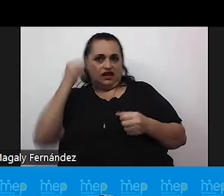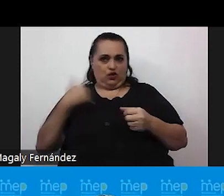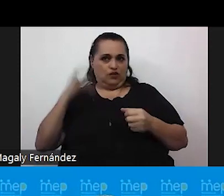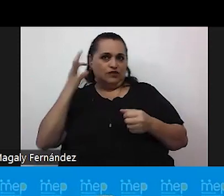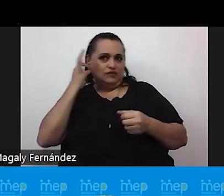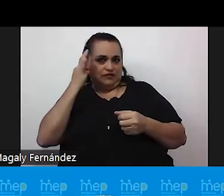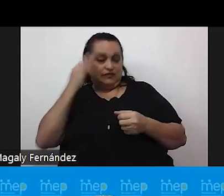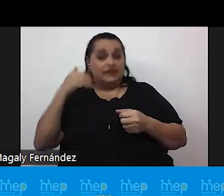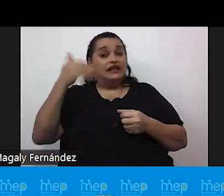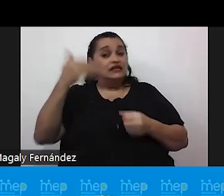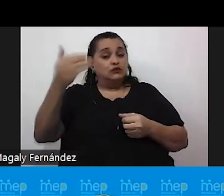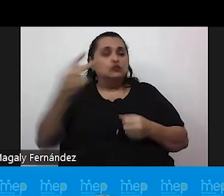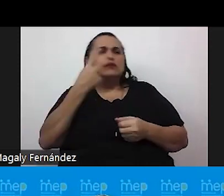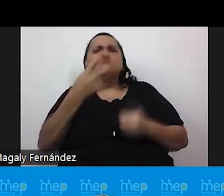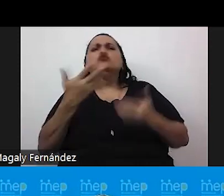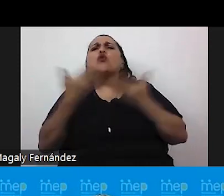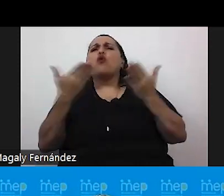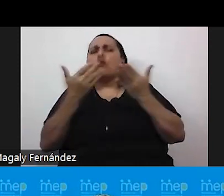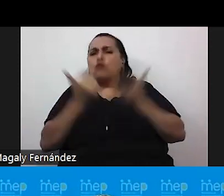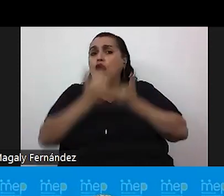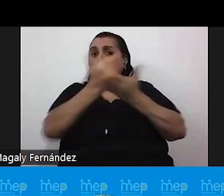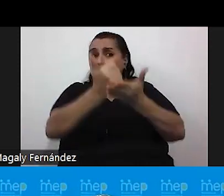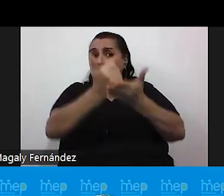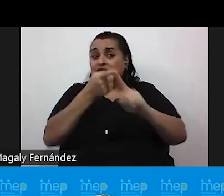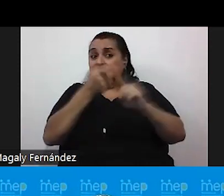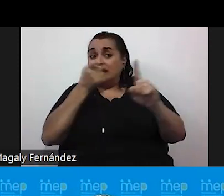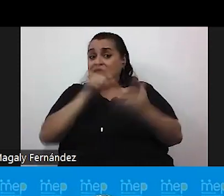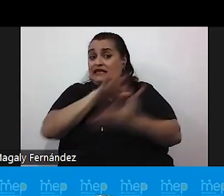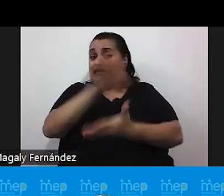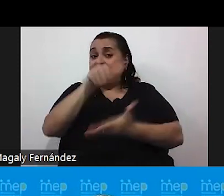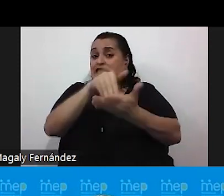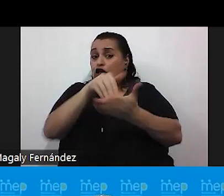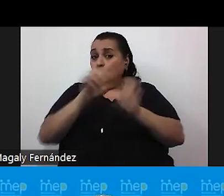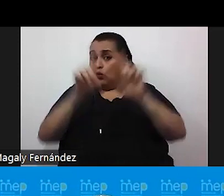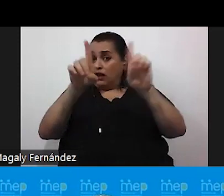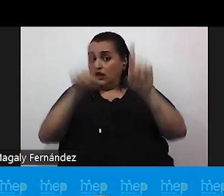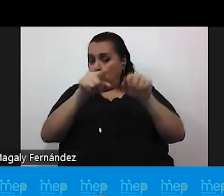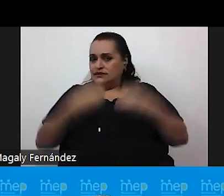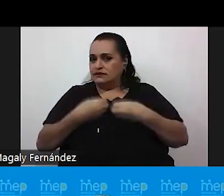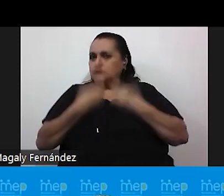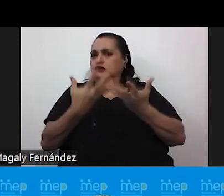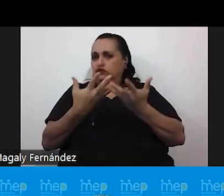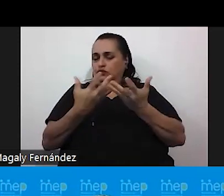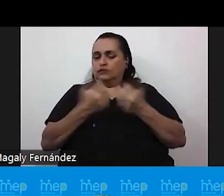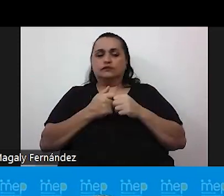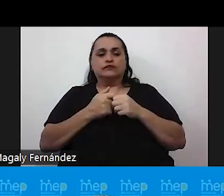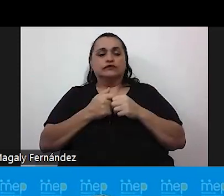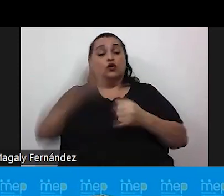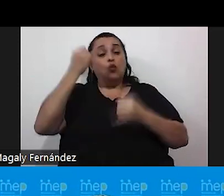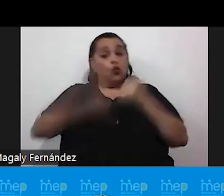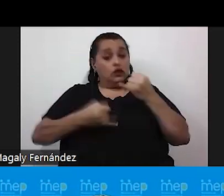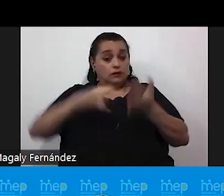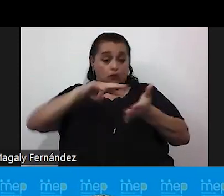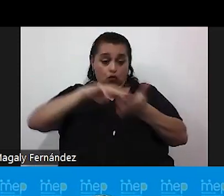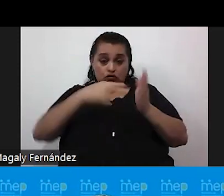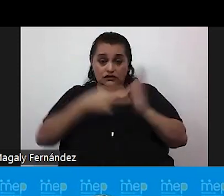a ver cómo podemos colaborar desde los centros educativos a esta expresión. Y por último, es el concepto tal vez